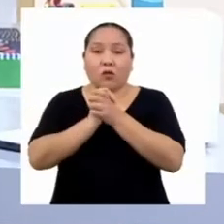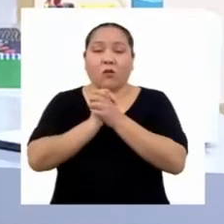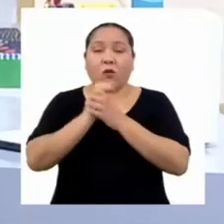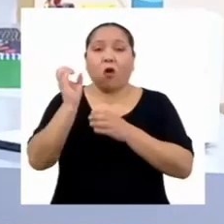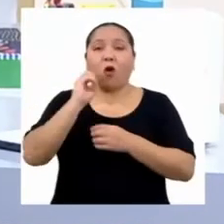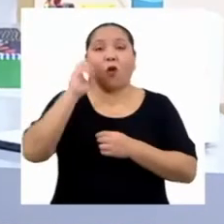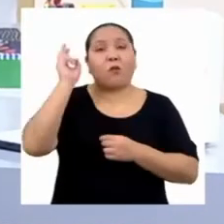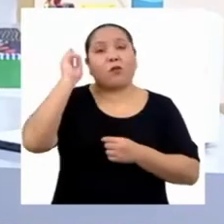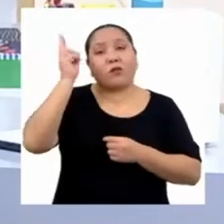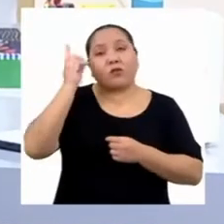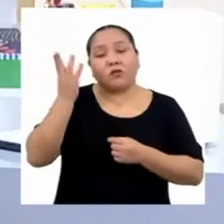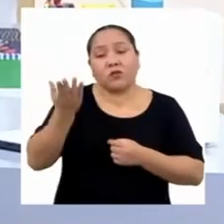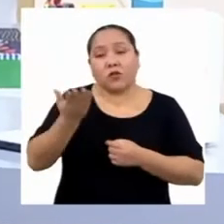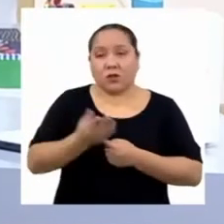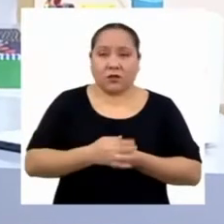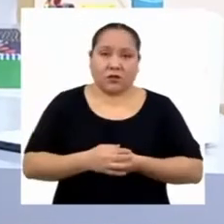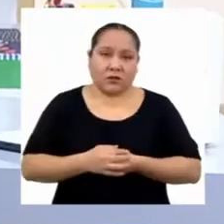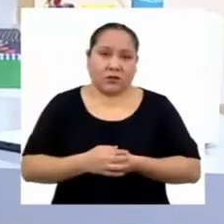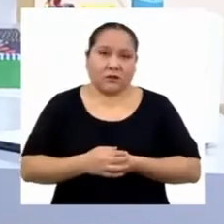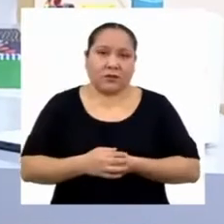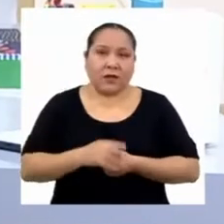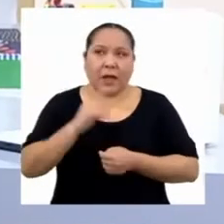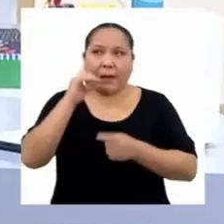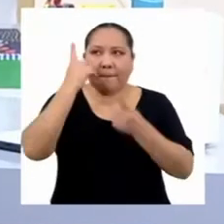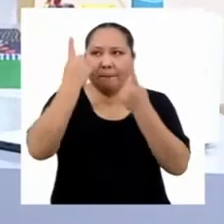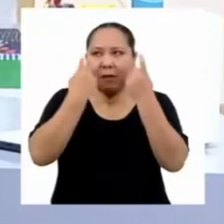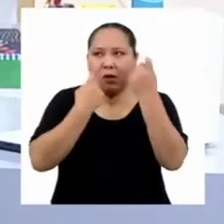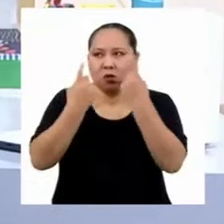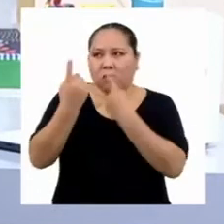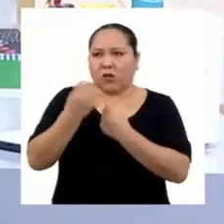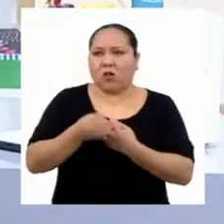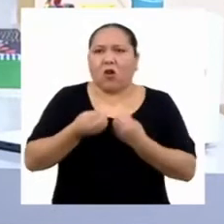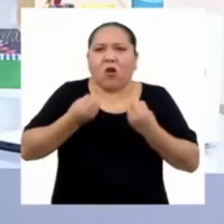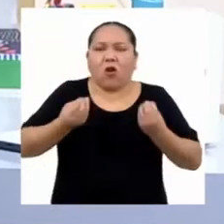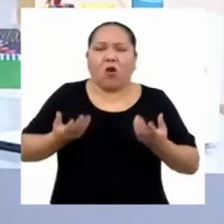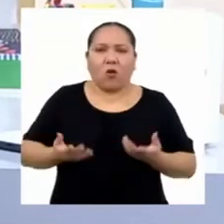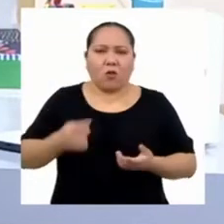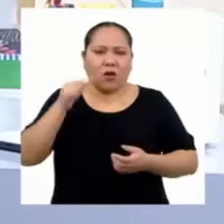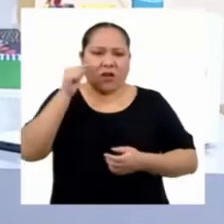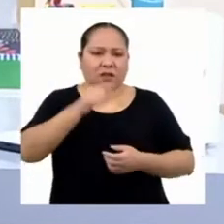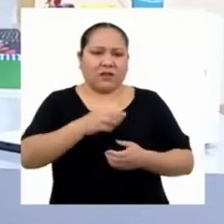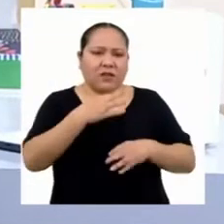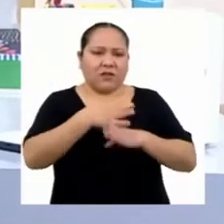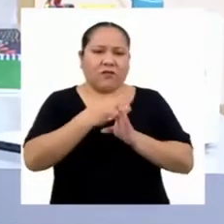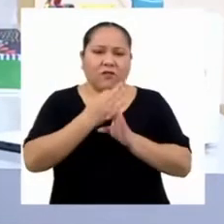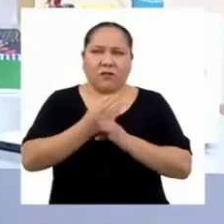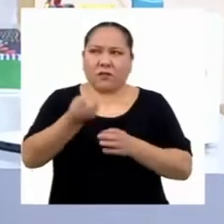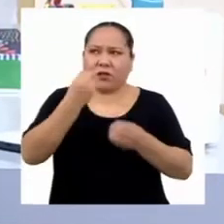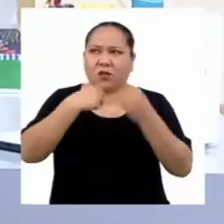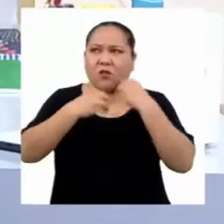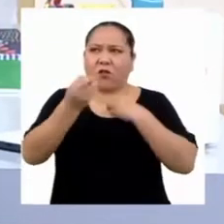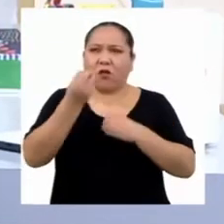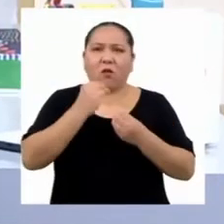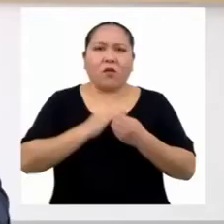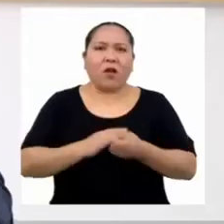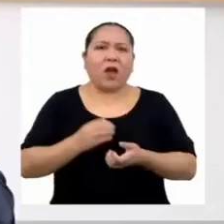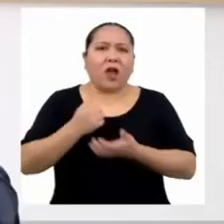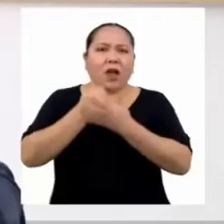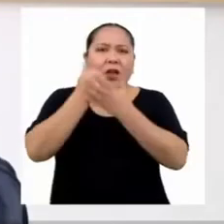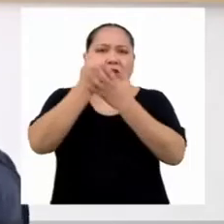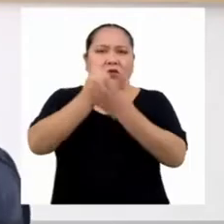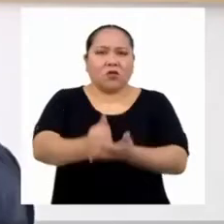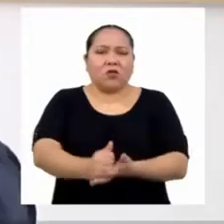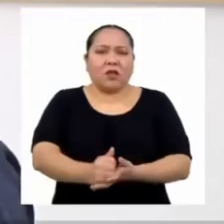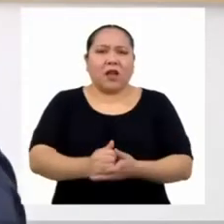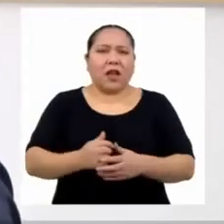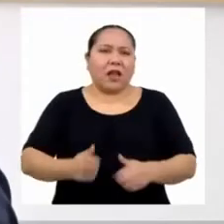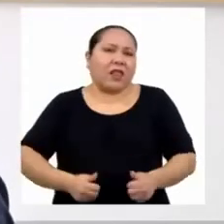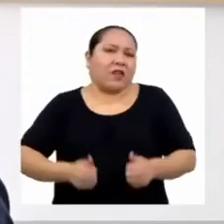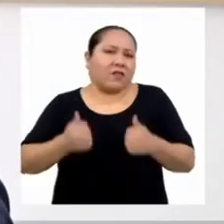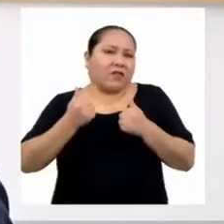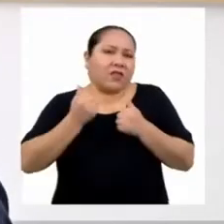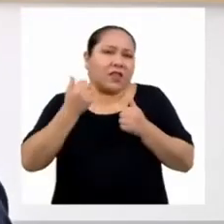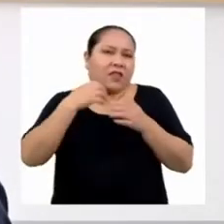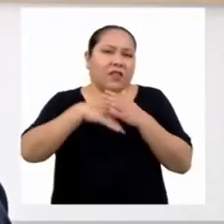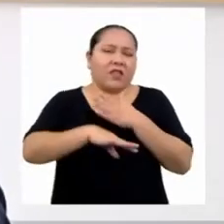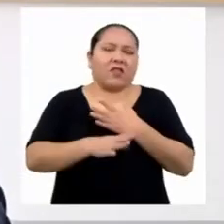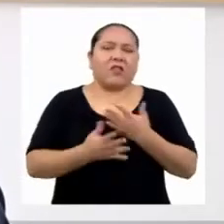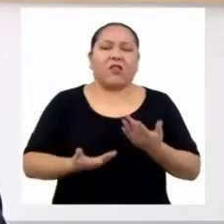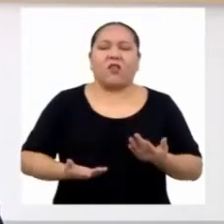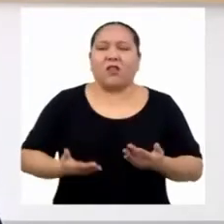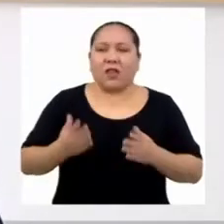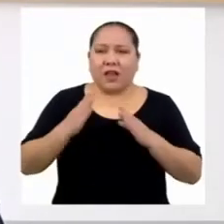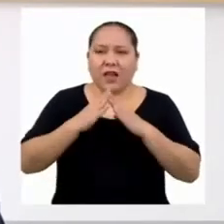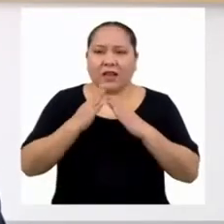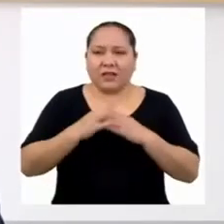profesoras y profesores, y preguntarnos cómo estos hábitos fortalecen la convivencia en el hogar. Vamos paso a paso, Yanira.